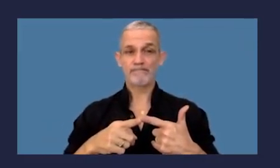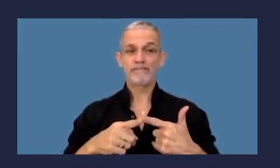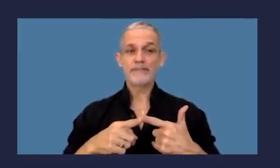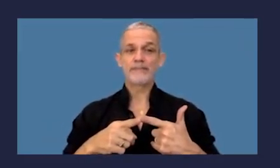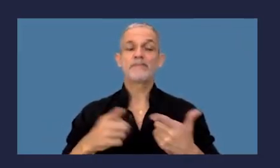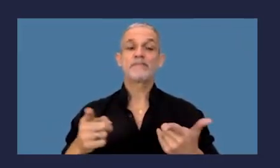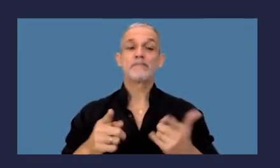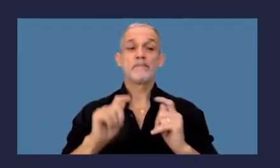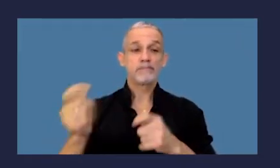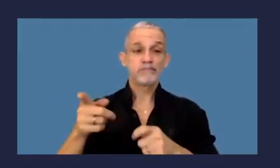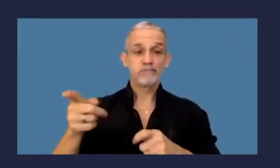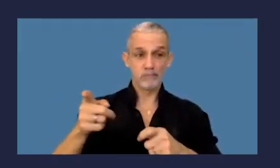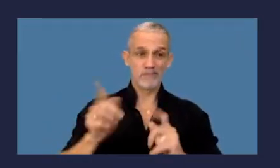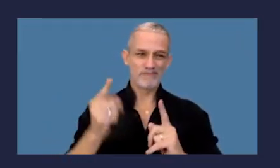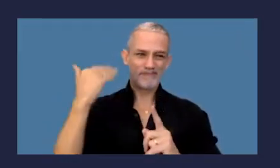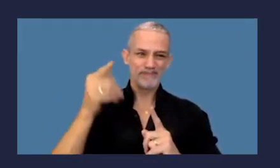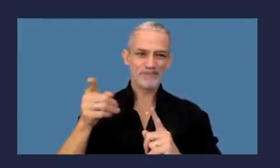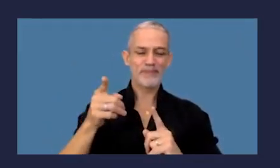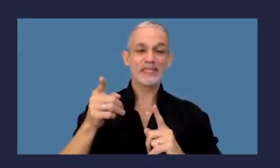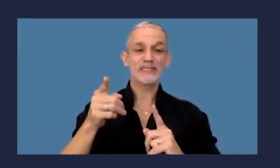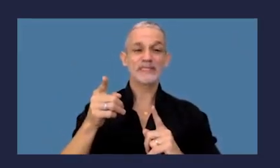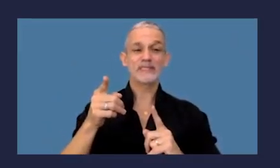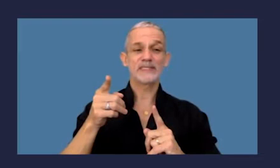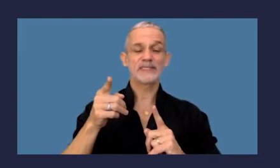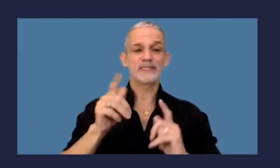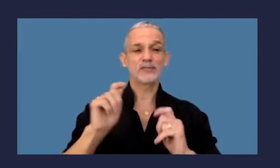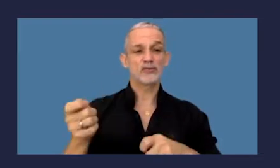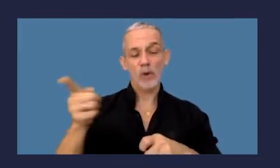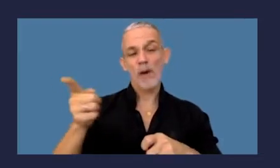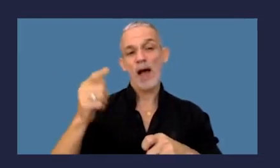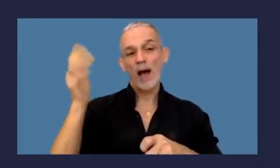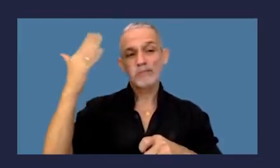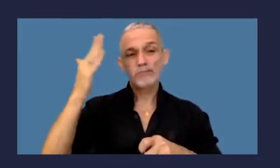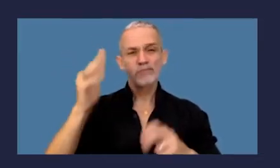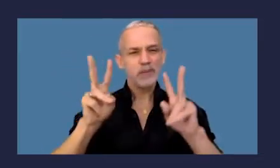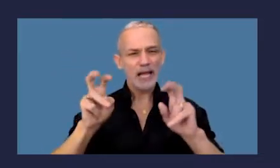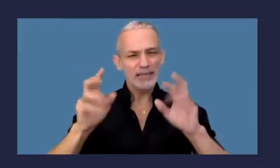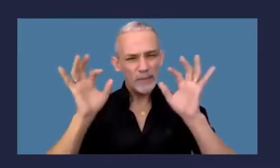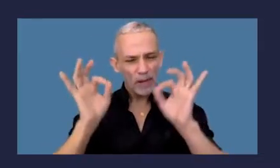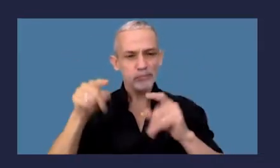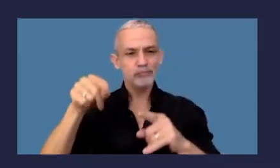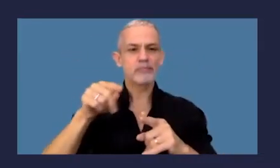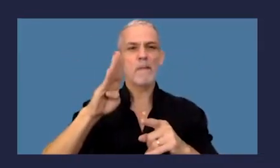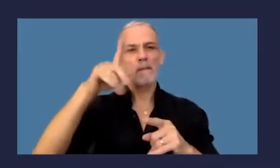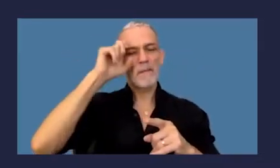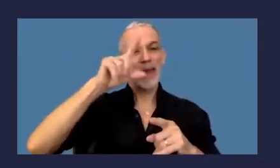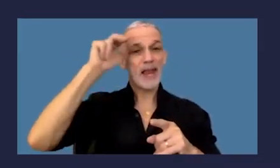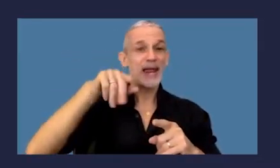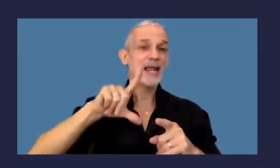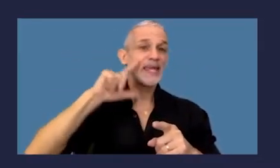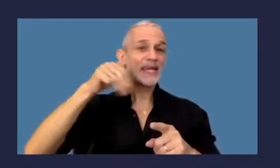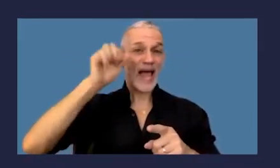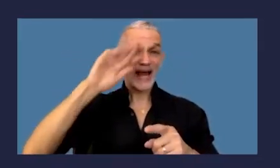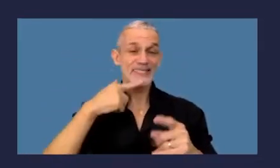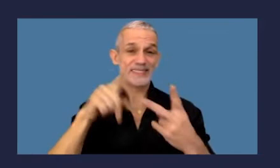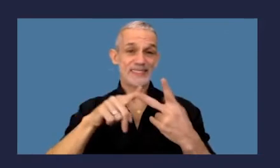Después daremos, como dije recién, también el paso al tema específico, a cargo de María Belén Linares y